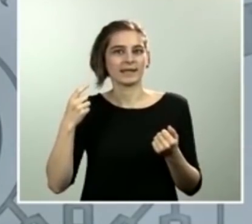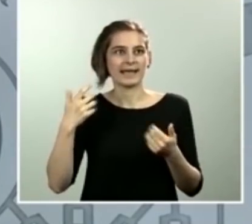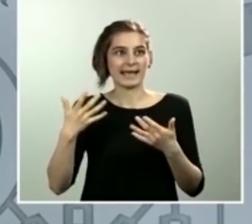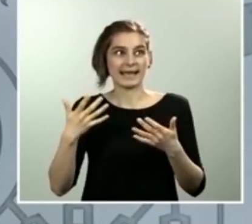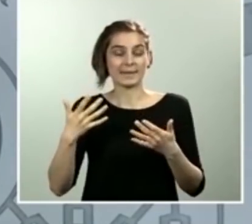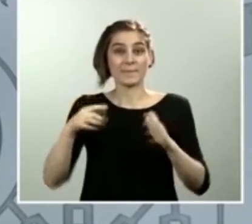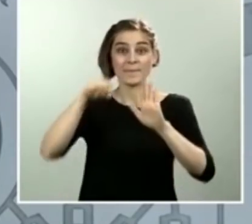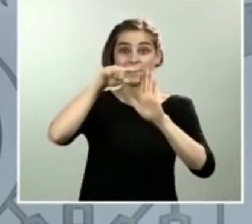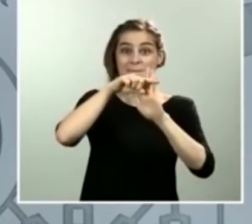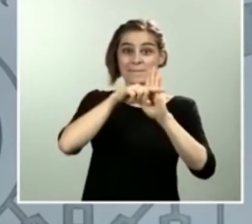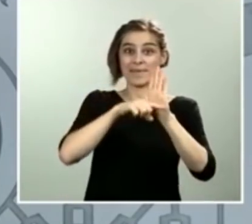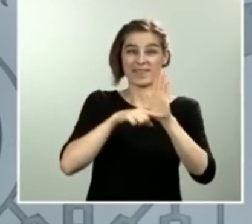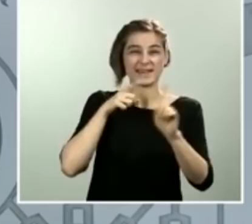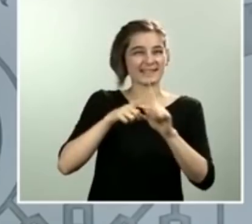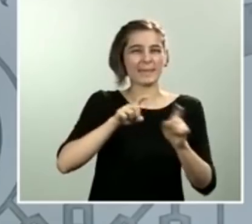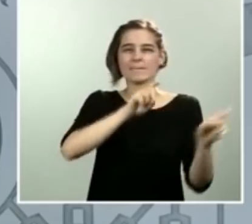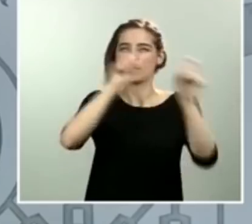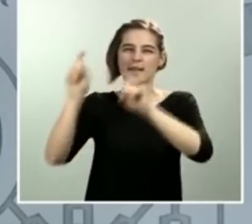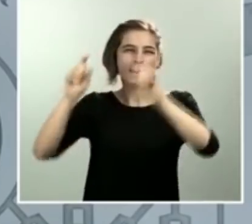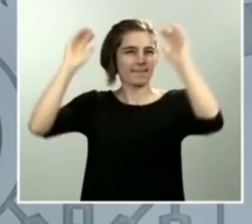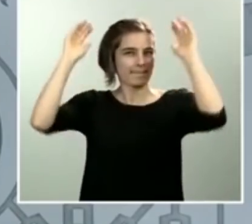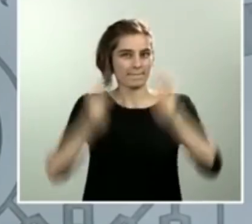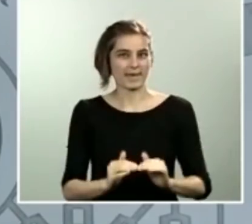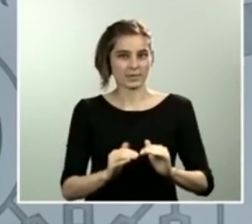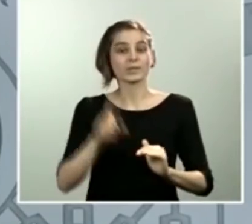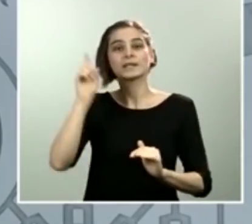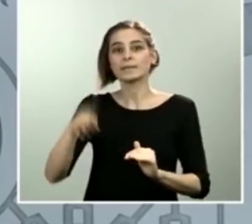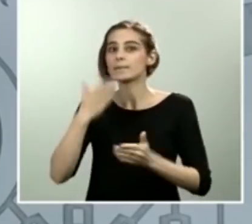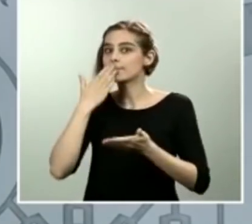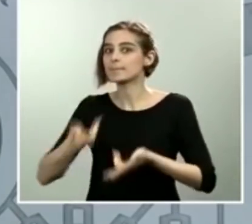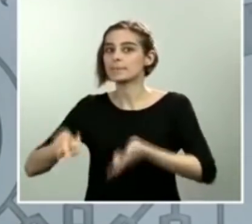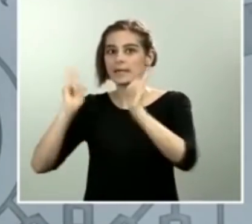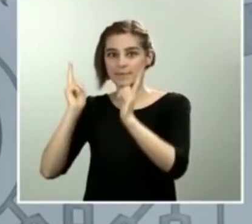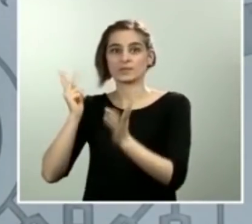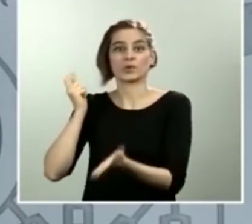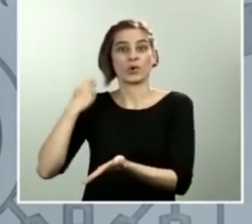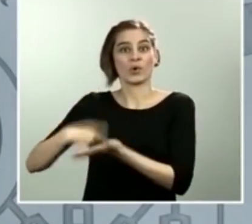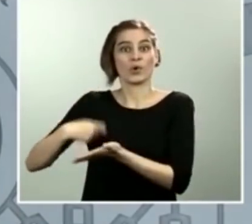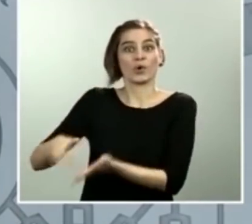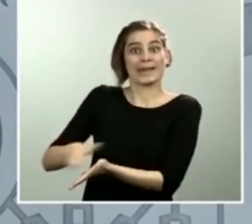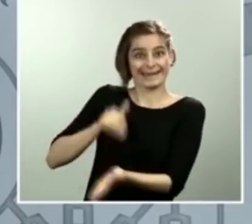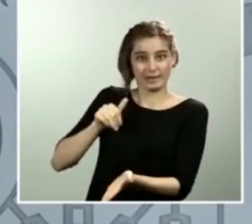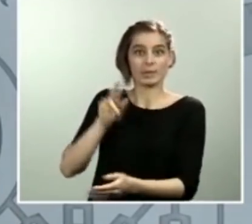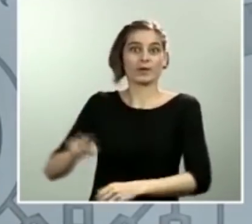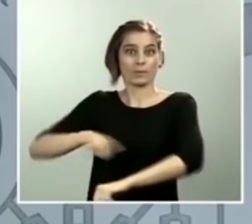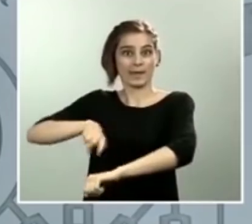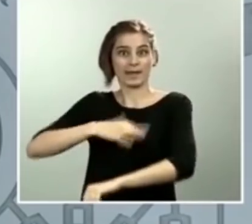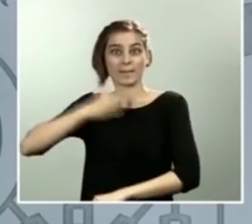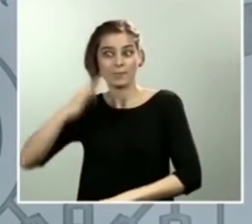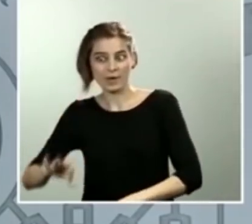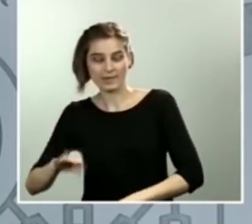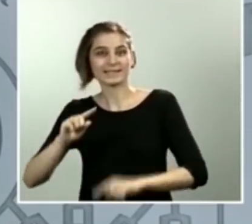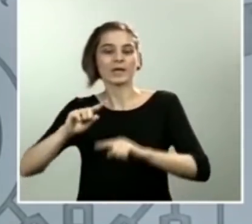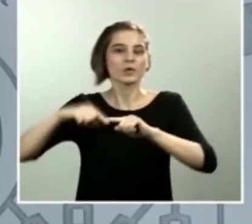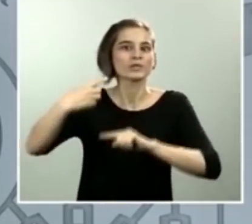de restricción de la movilidad previas, como el permiso retribuido y recuperable, como las nuevas medidas de restricción que se han aplicado en esta